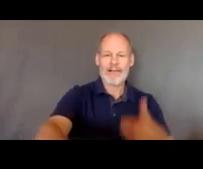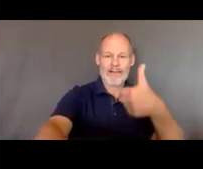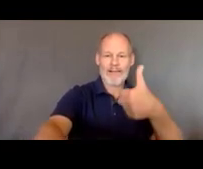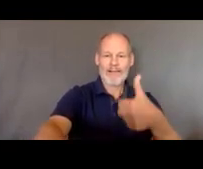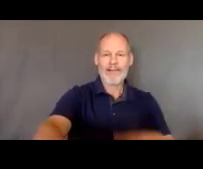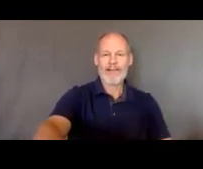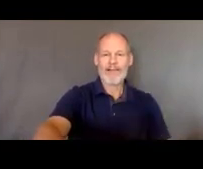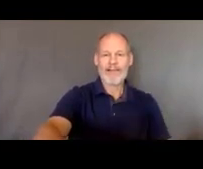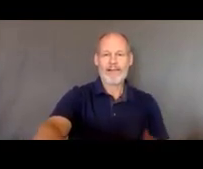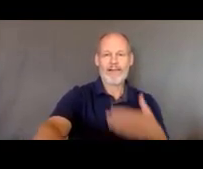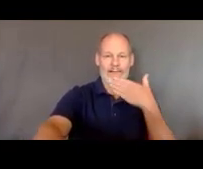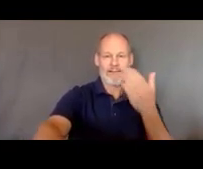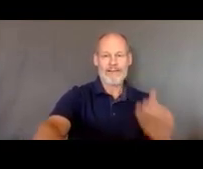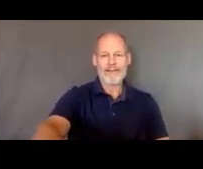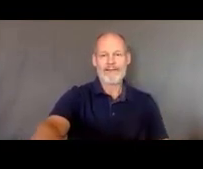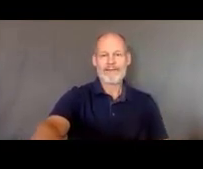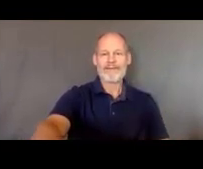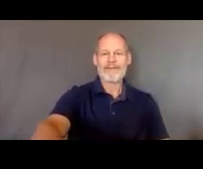gracias a todos